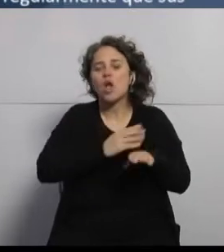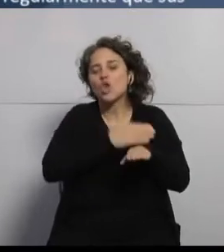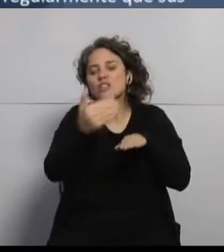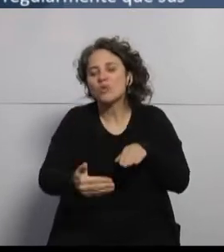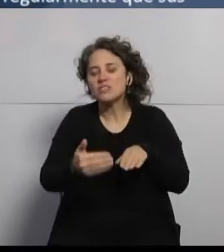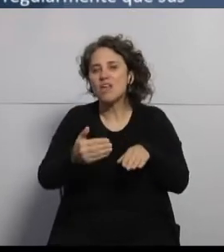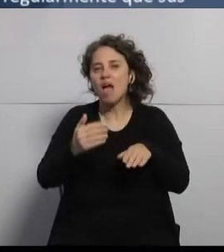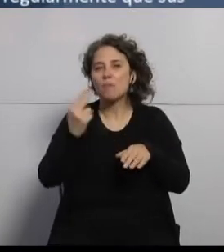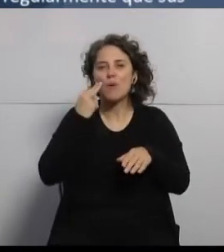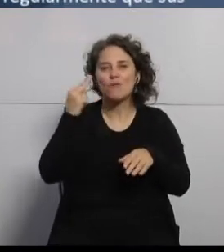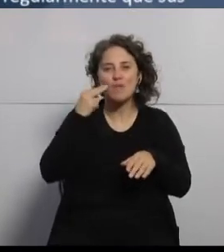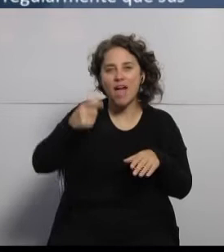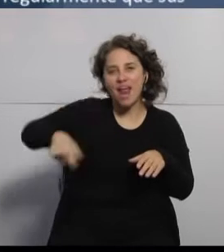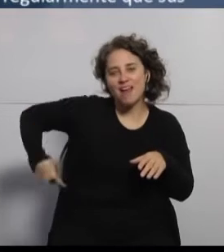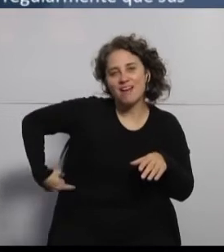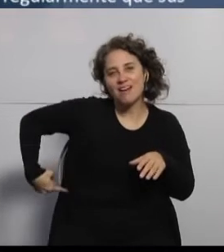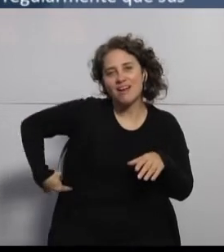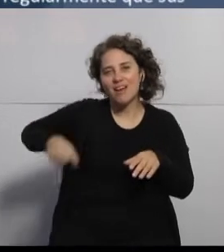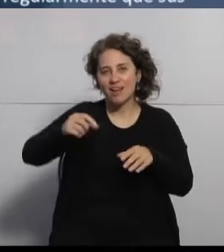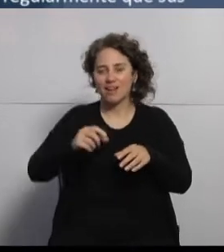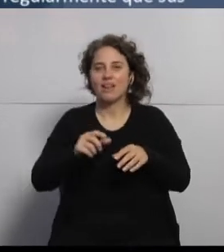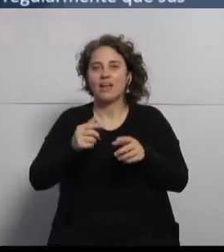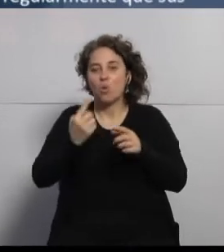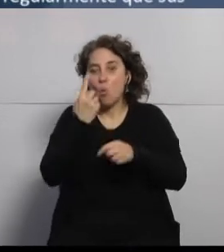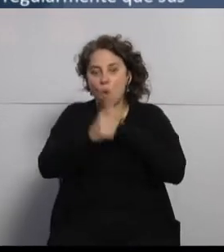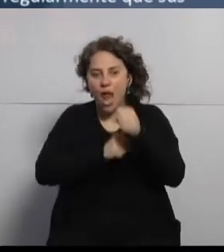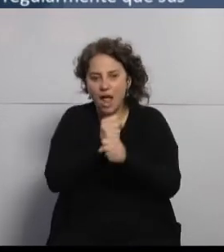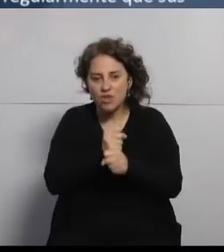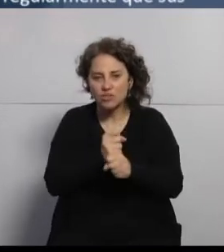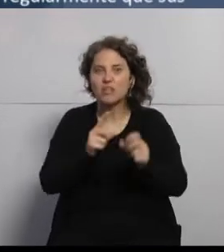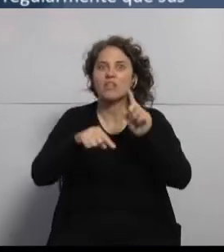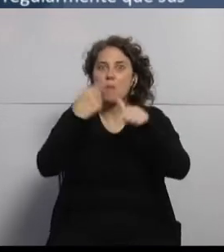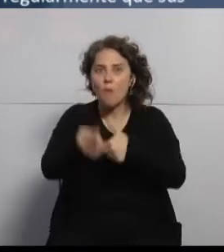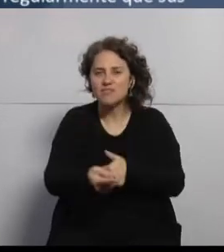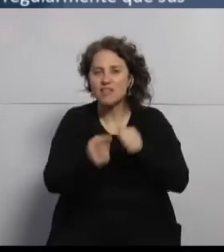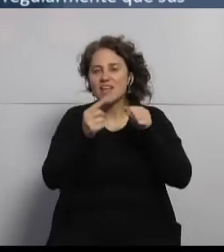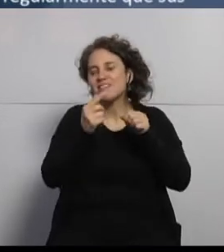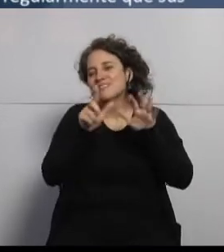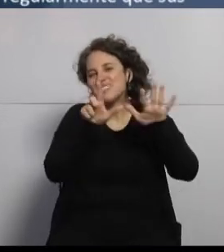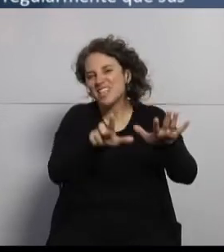Esos pacientes que tienen insuficiencia renal, en general, al año cuestan 7,800 dólares.